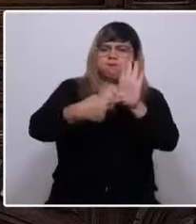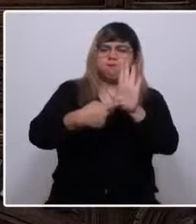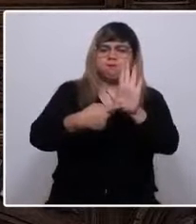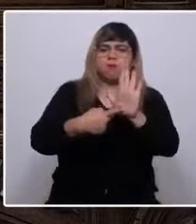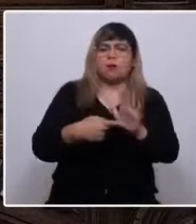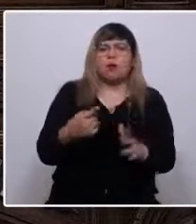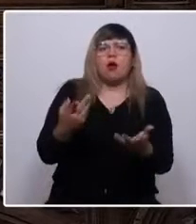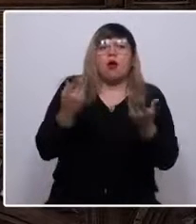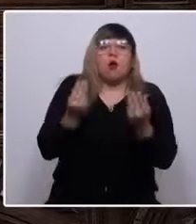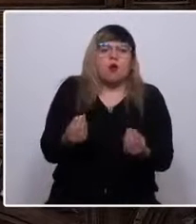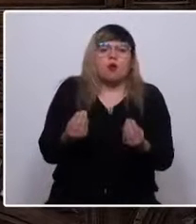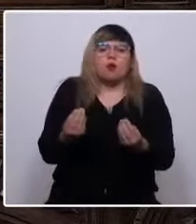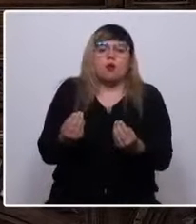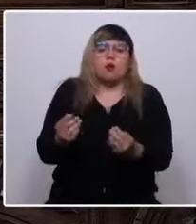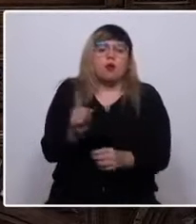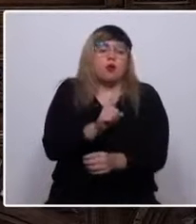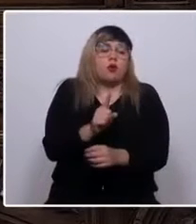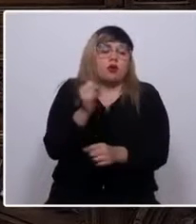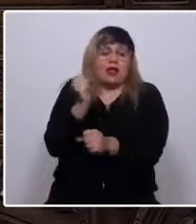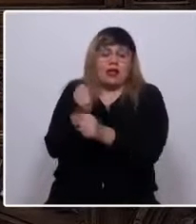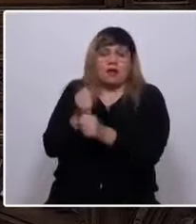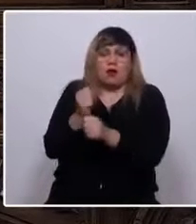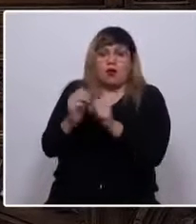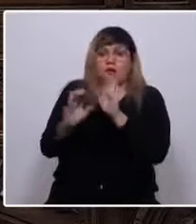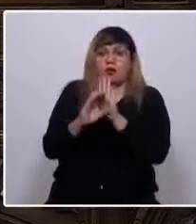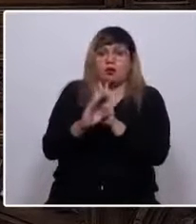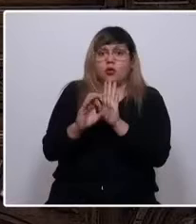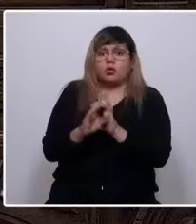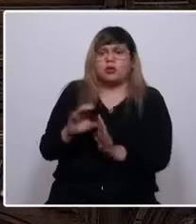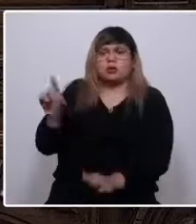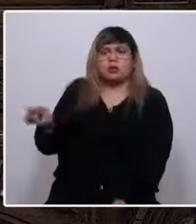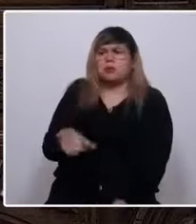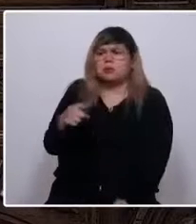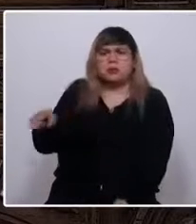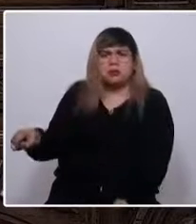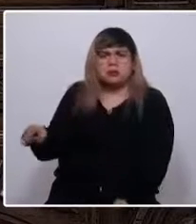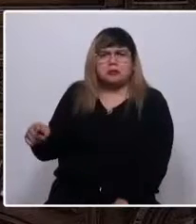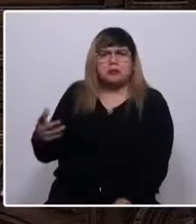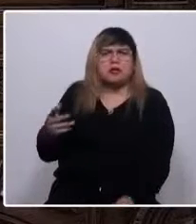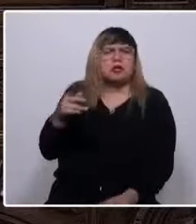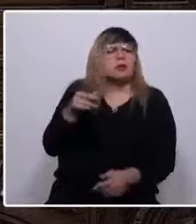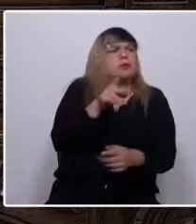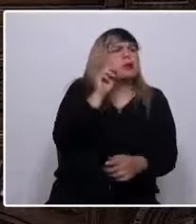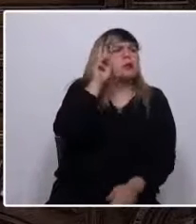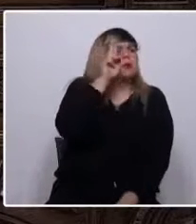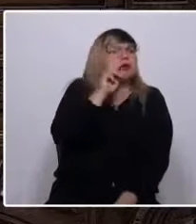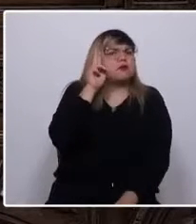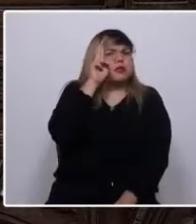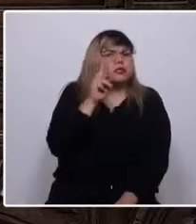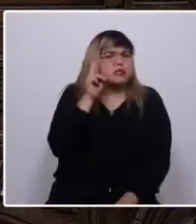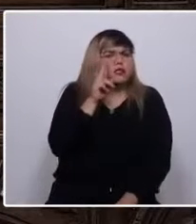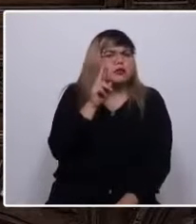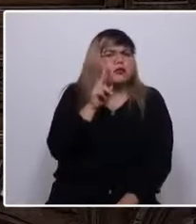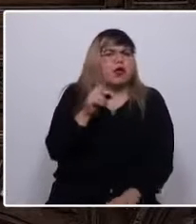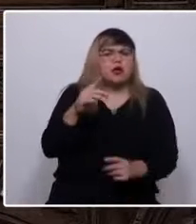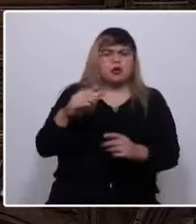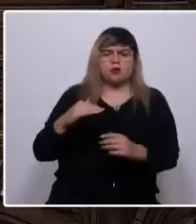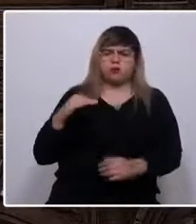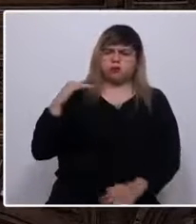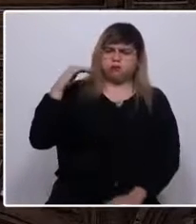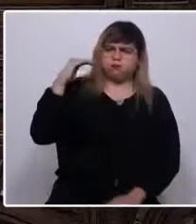inútil para la tarea constituyente asentir de forma irreflexiva ante tal o cual autoridad